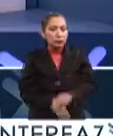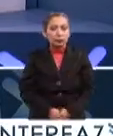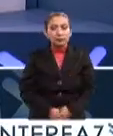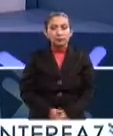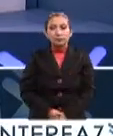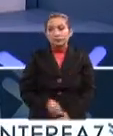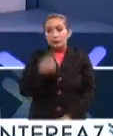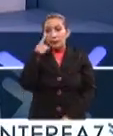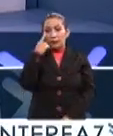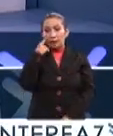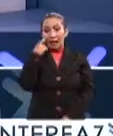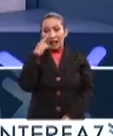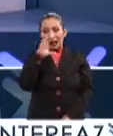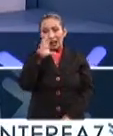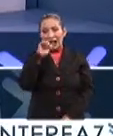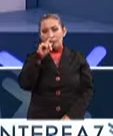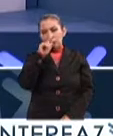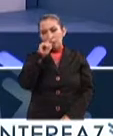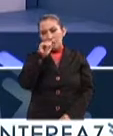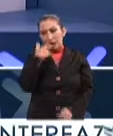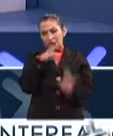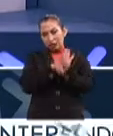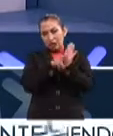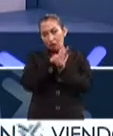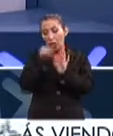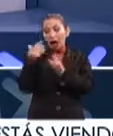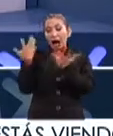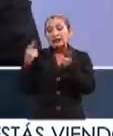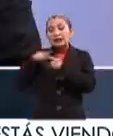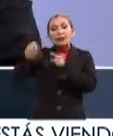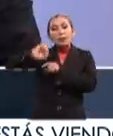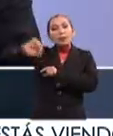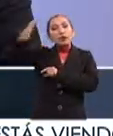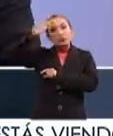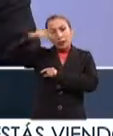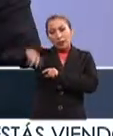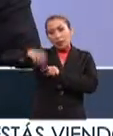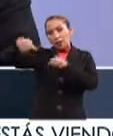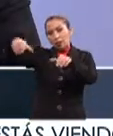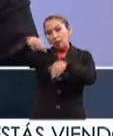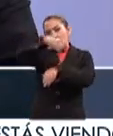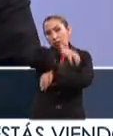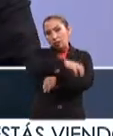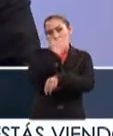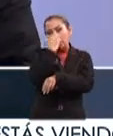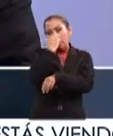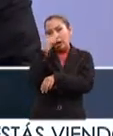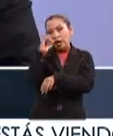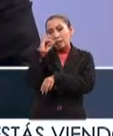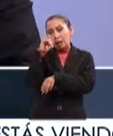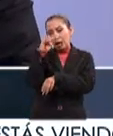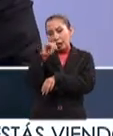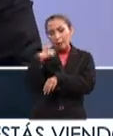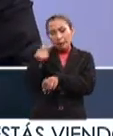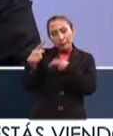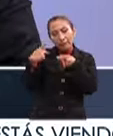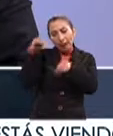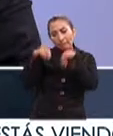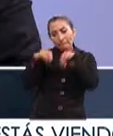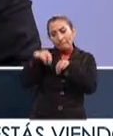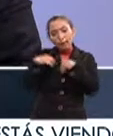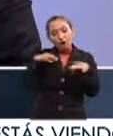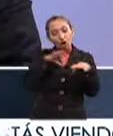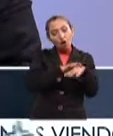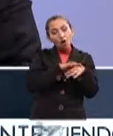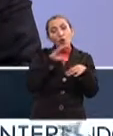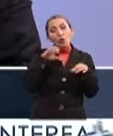que sí. Fíjate que las cápsulas, como te comentabas, son realizadas por los diferentes expertos de las unidades del Politécnico Nacional, con la